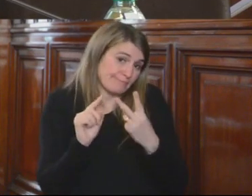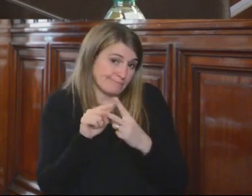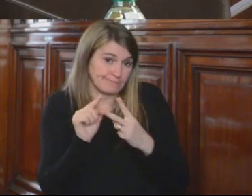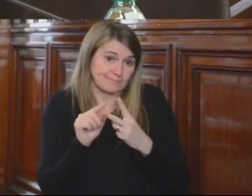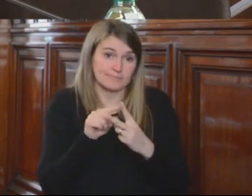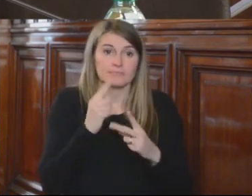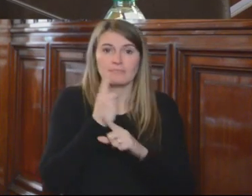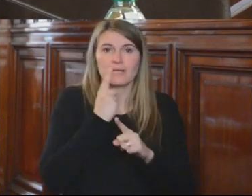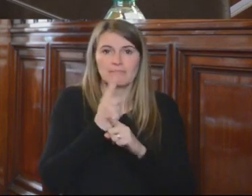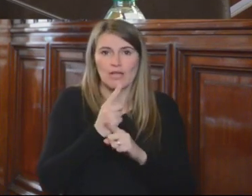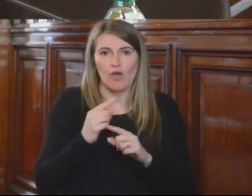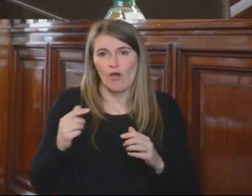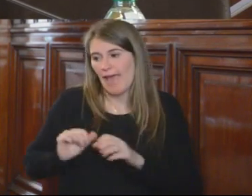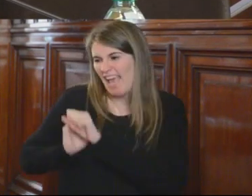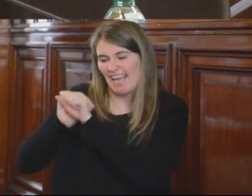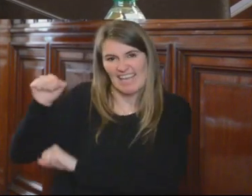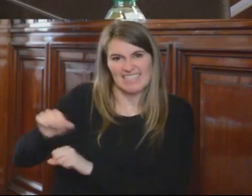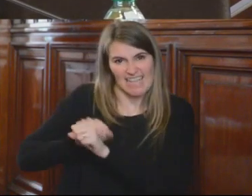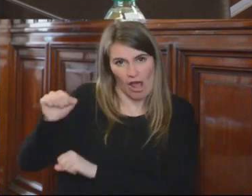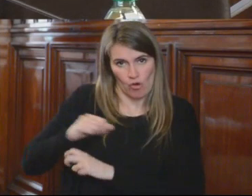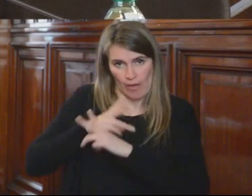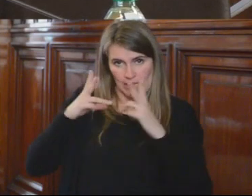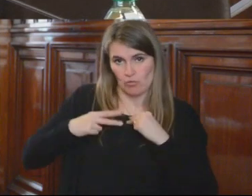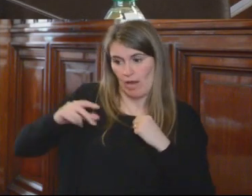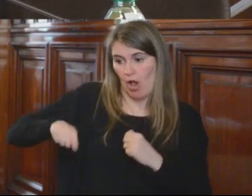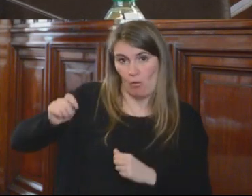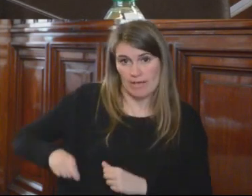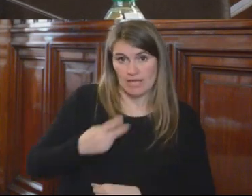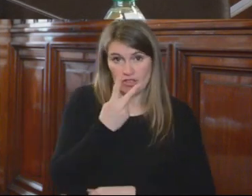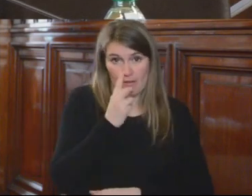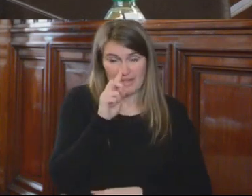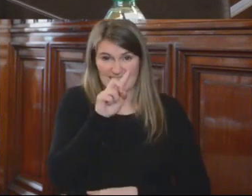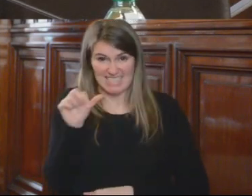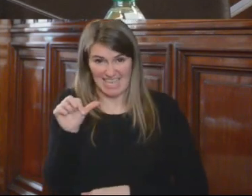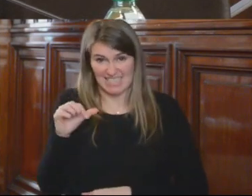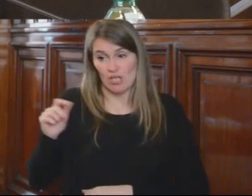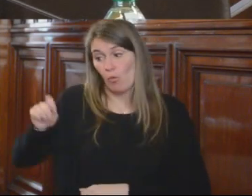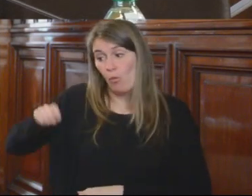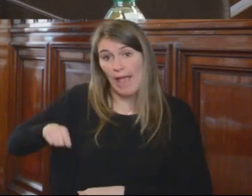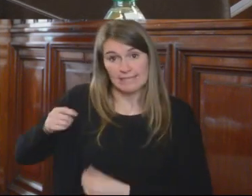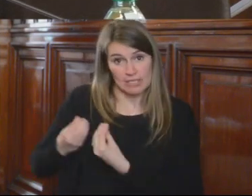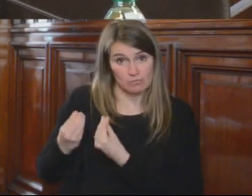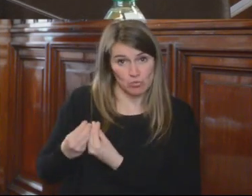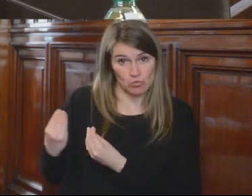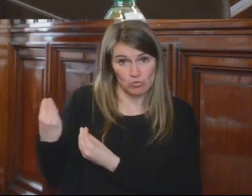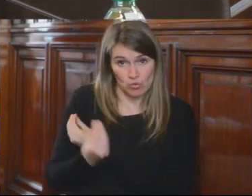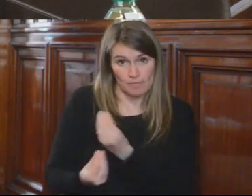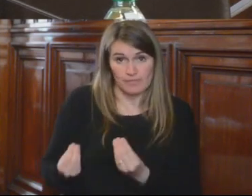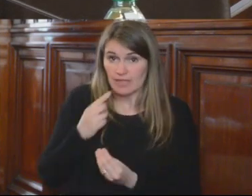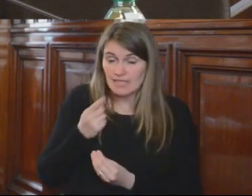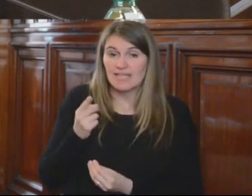de la primera promoción de egresados de la Escuela de Jueces del año 2016, figuran varios jueces que tenían condición de